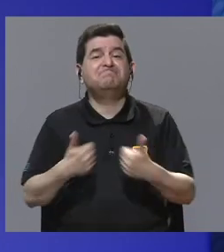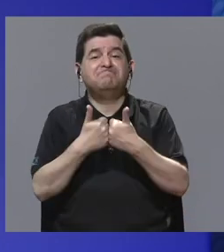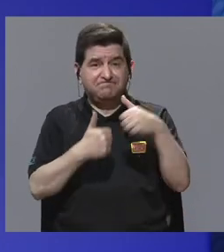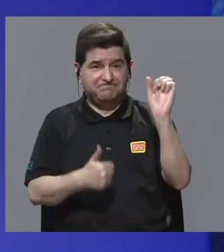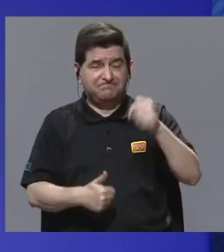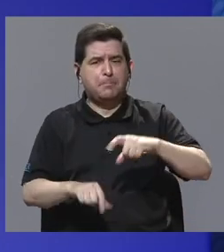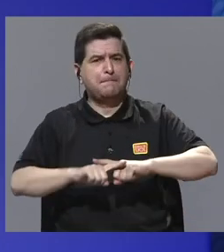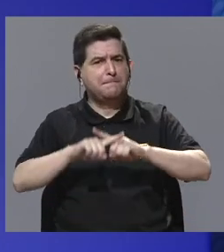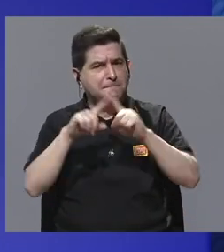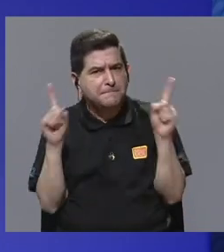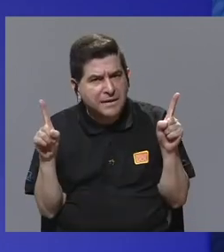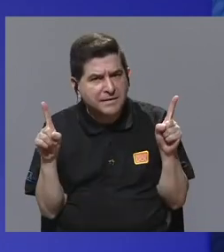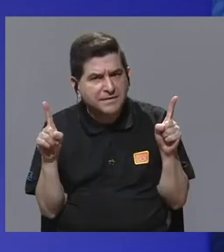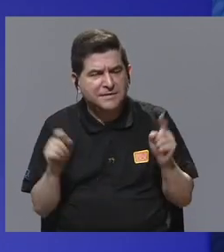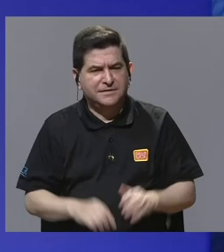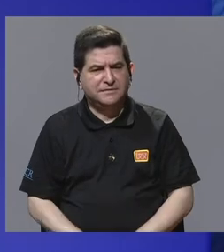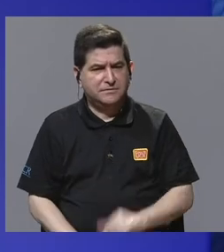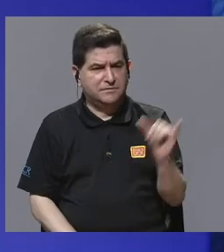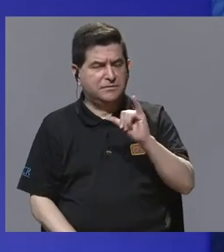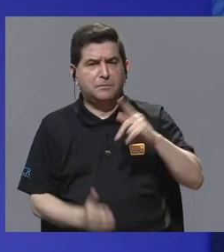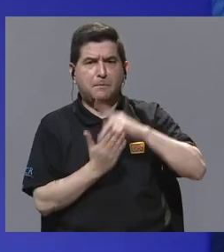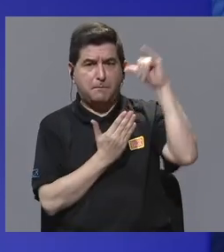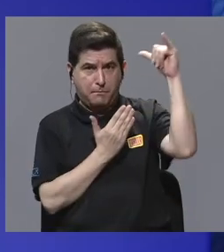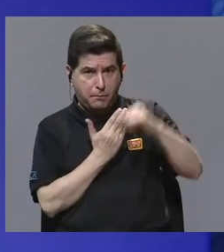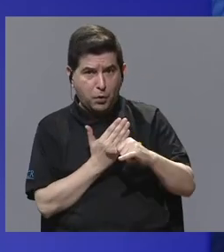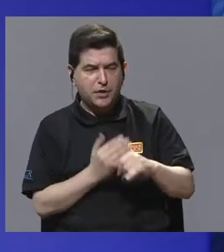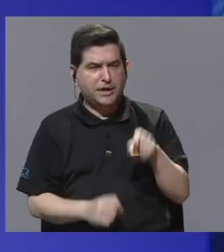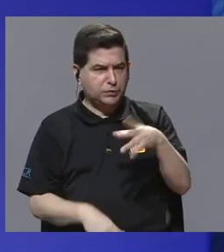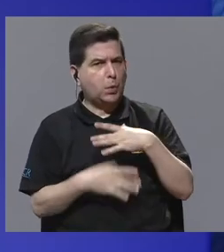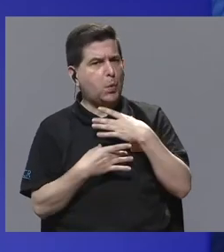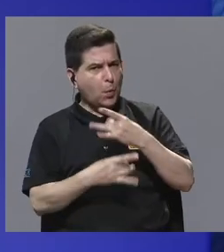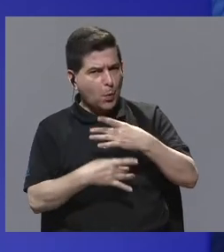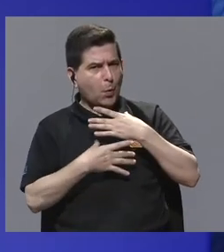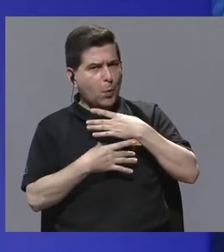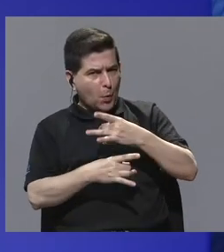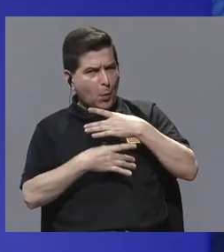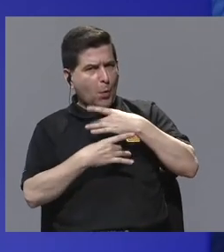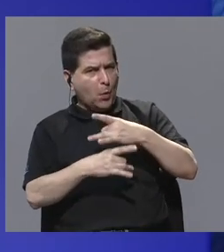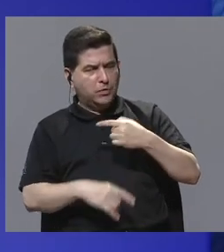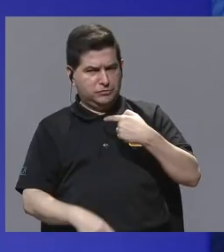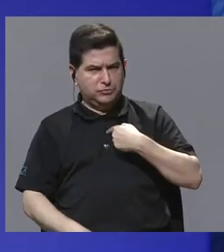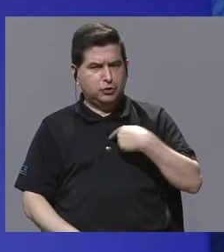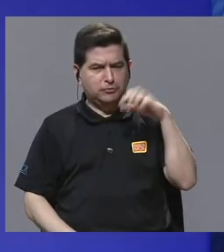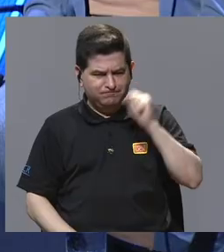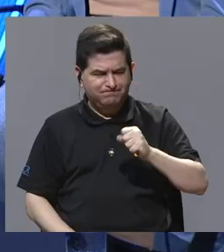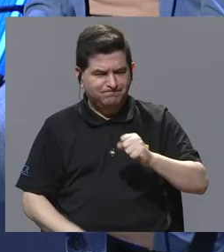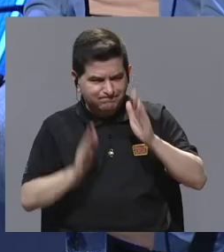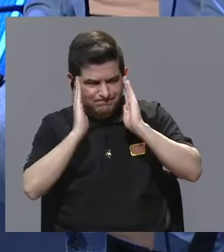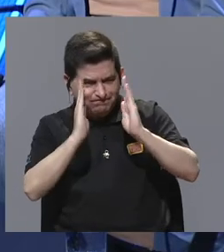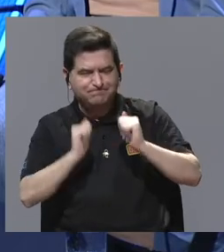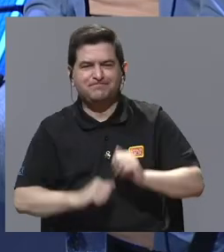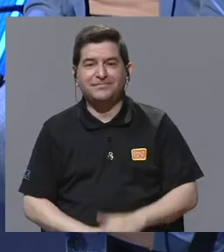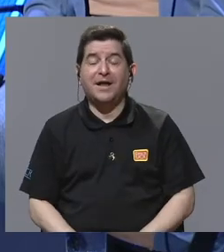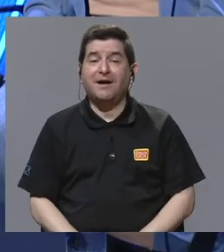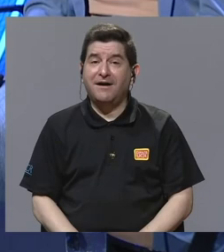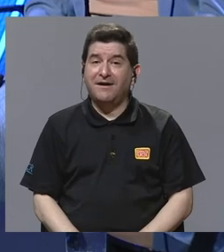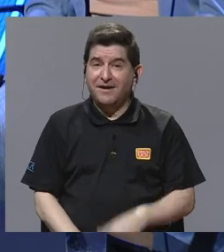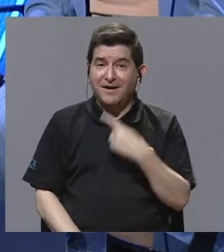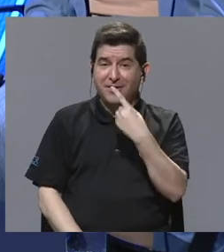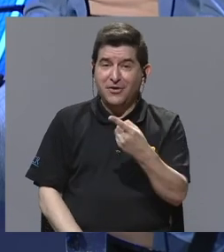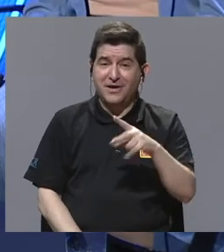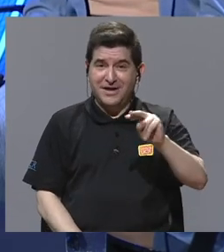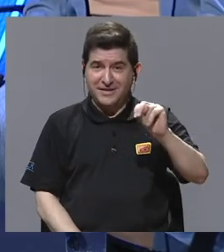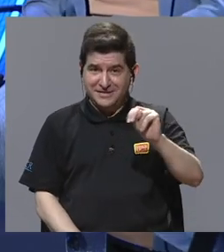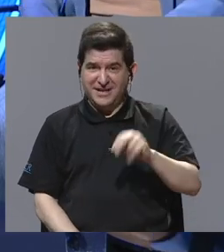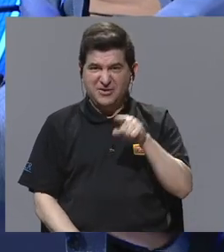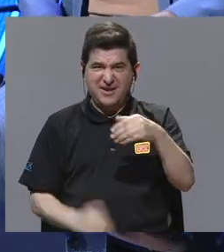Pero, y también era un proyecto bastante ambicioso, entonces me interesó bastante. Interesante lo que dice Nicole, ¿verdad? Alejada